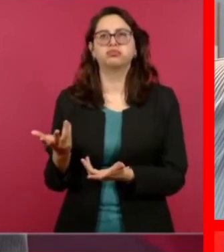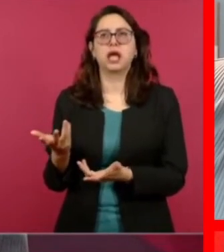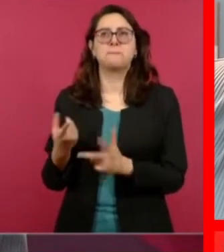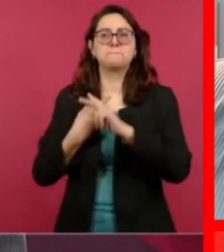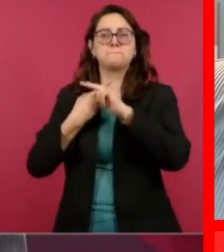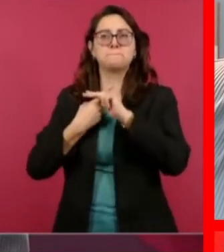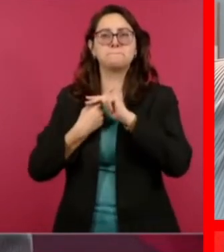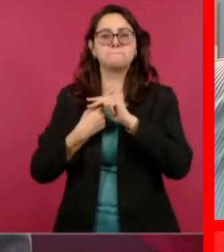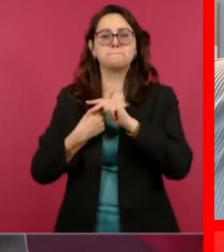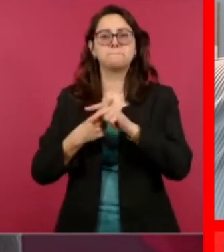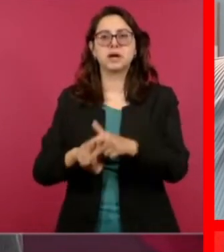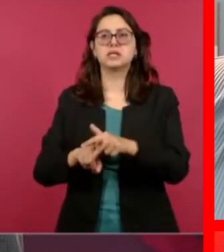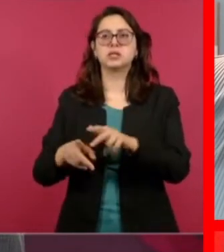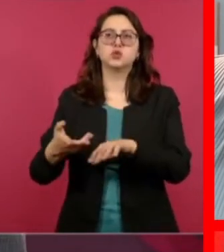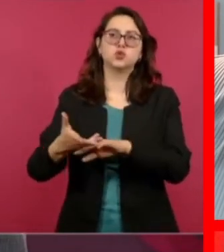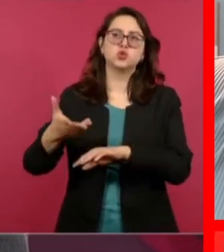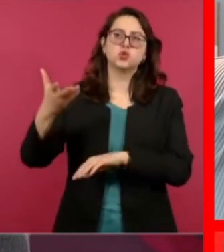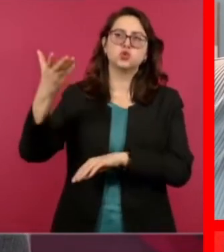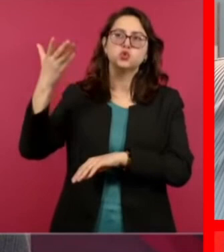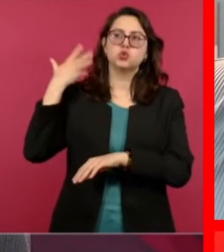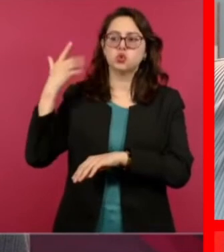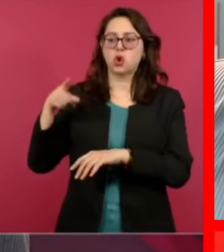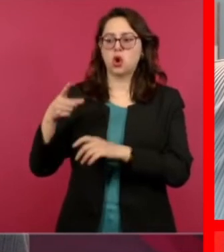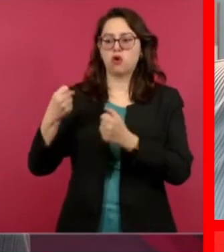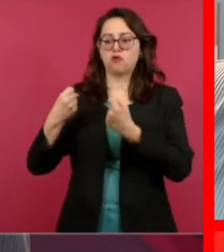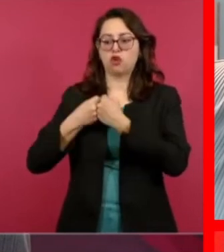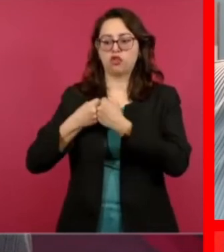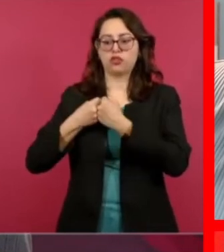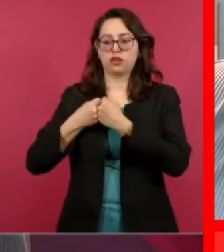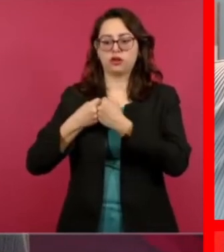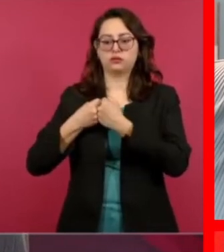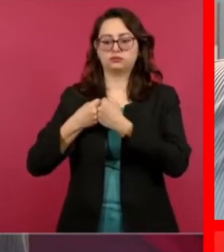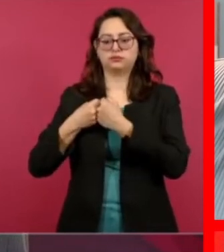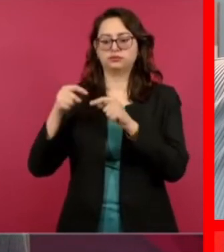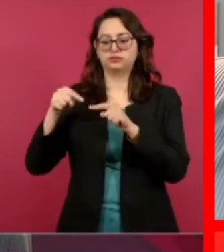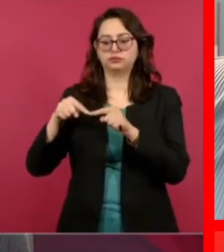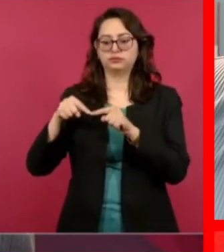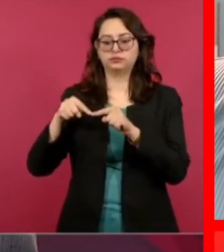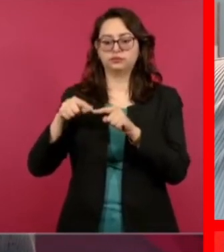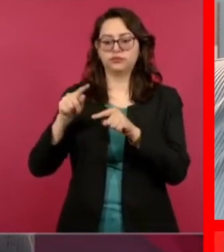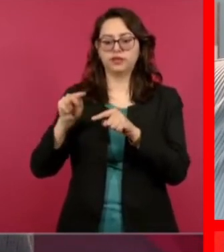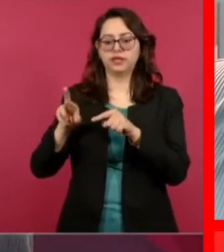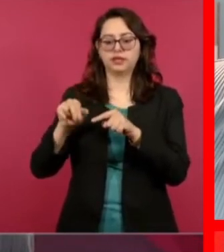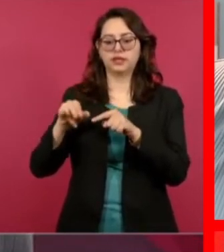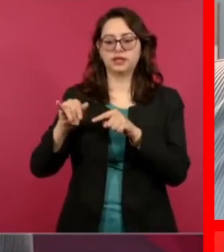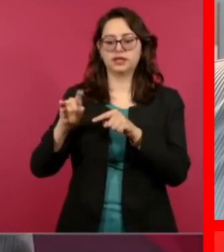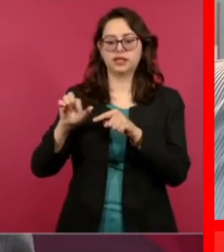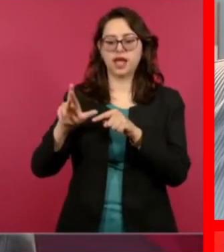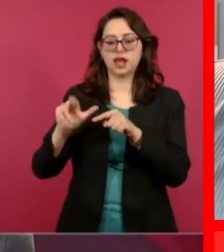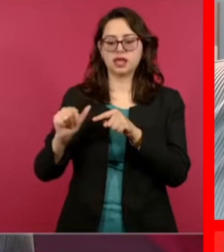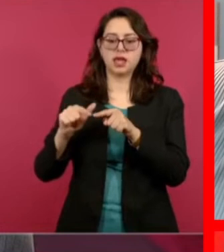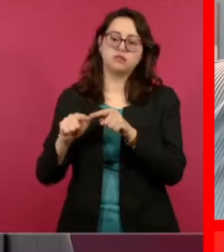la frontera, entrando por Trinitaria, Comitán,